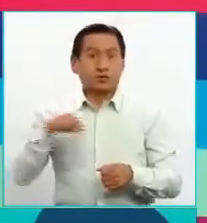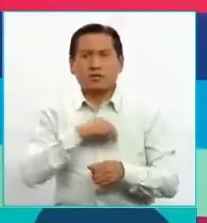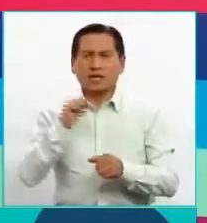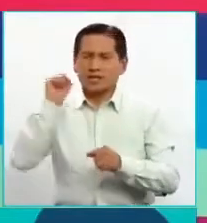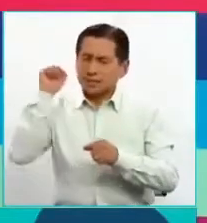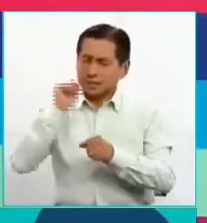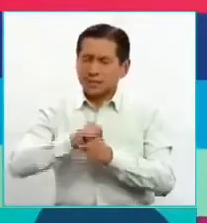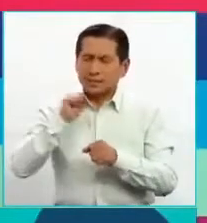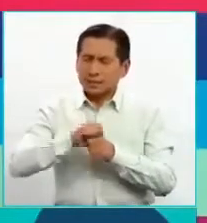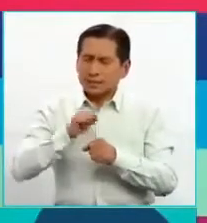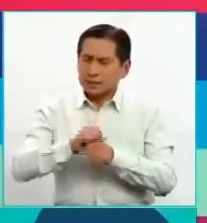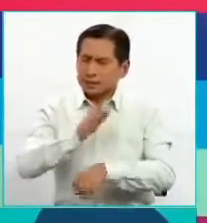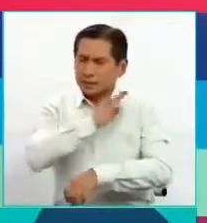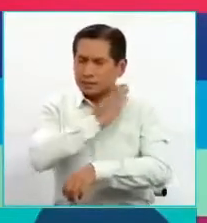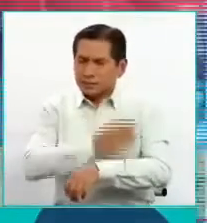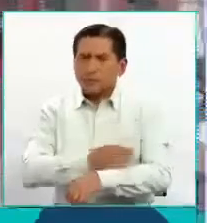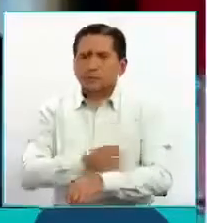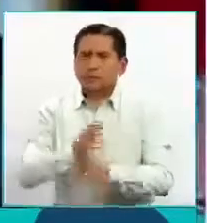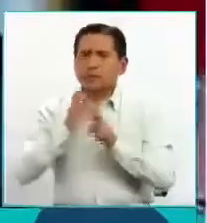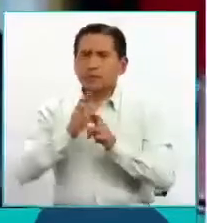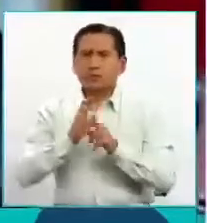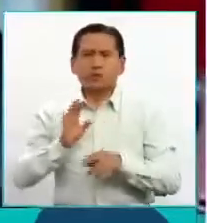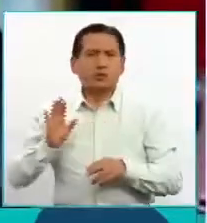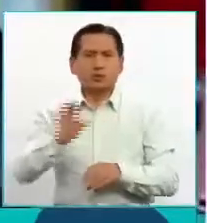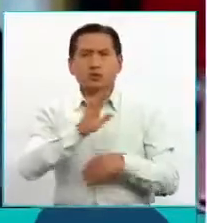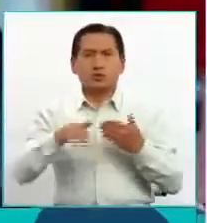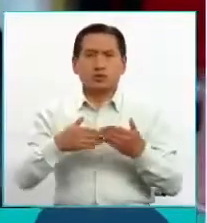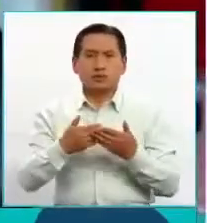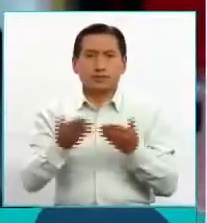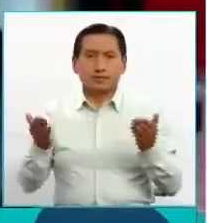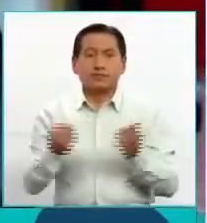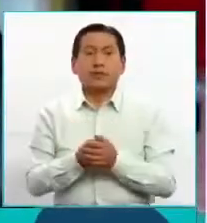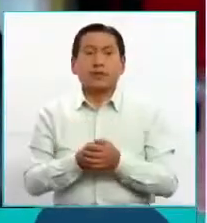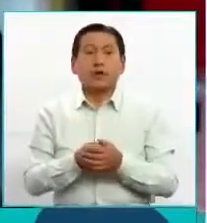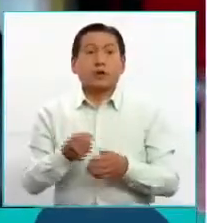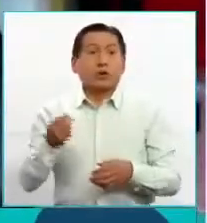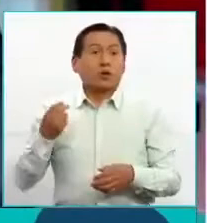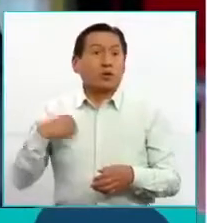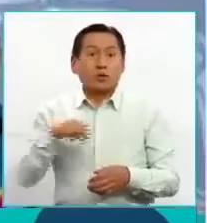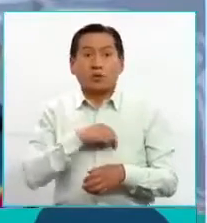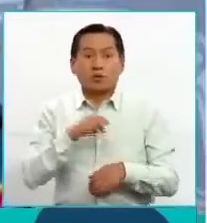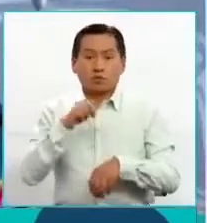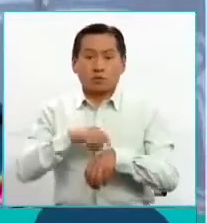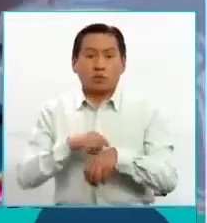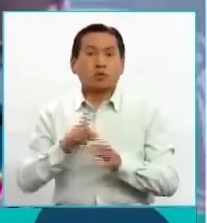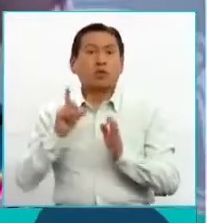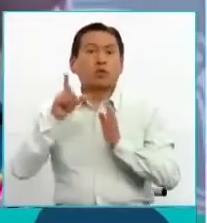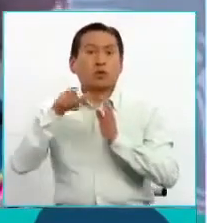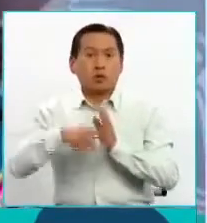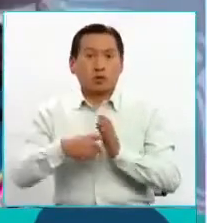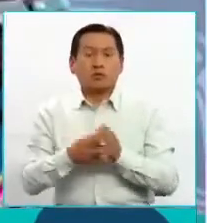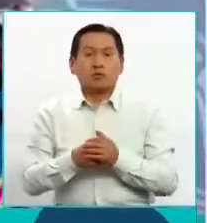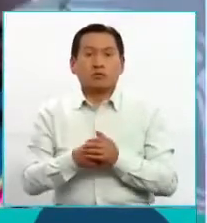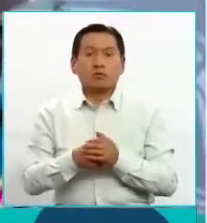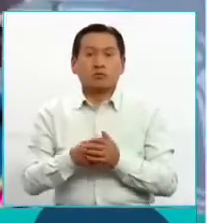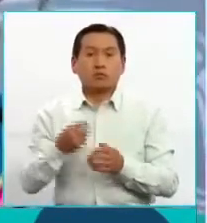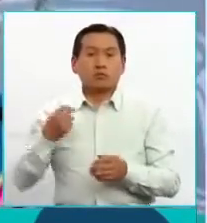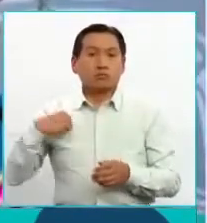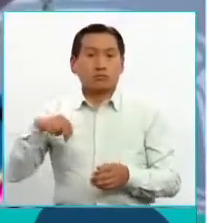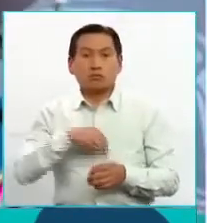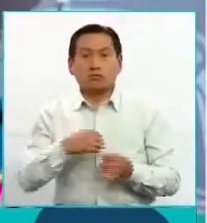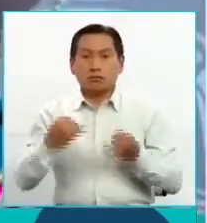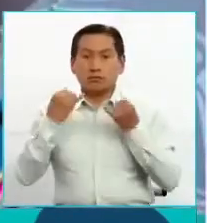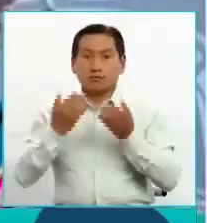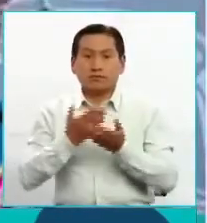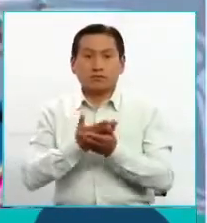la respuesta a este sector. Vamos a dar en su debido momento, nosotros vamos a hacer conocer